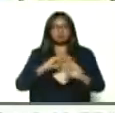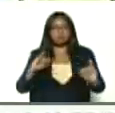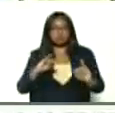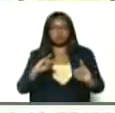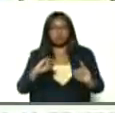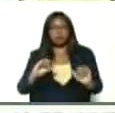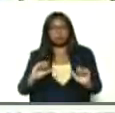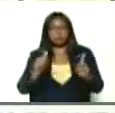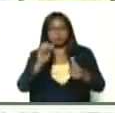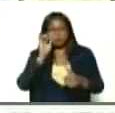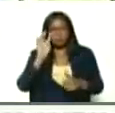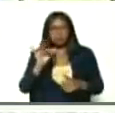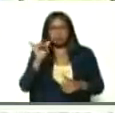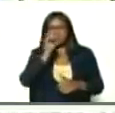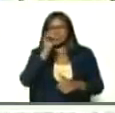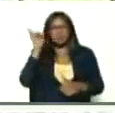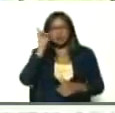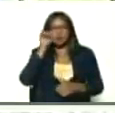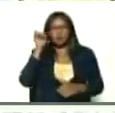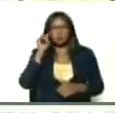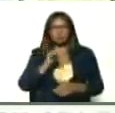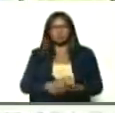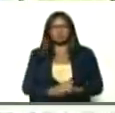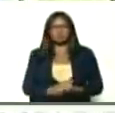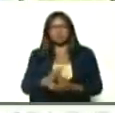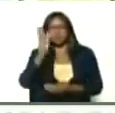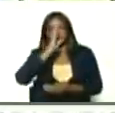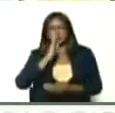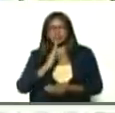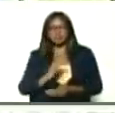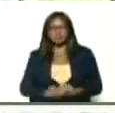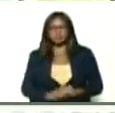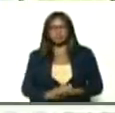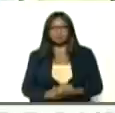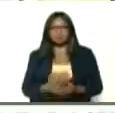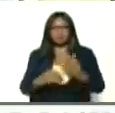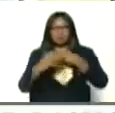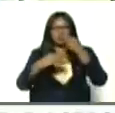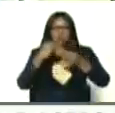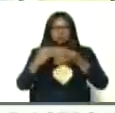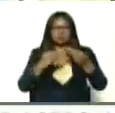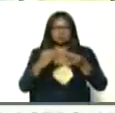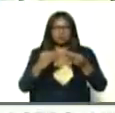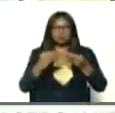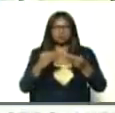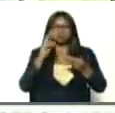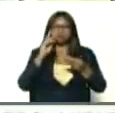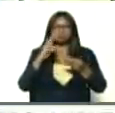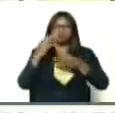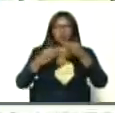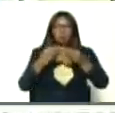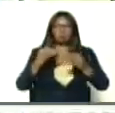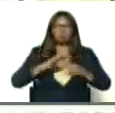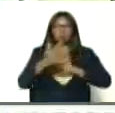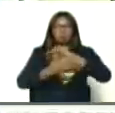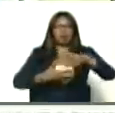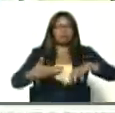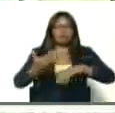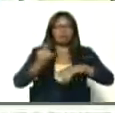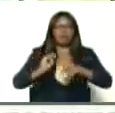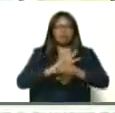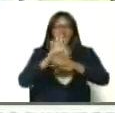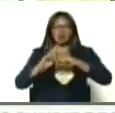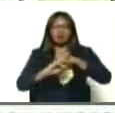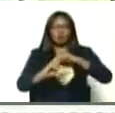vamos a ver, este video, de Brasil, vamos a constatar, para que ustedes vean, el peso, de la variante, amazónica, brasilera,